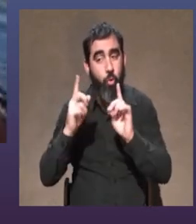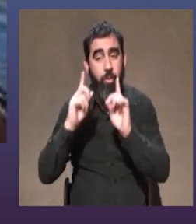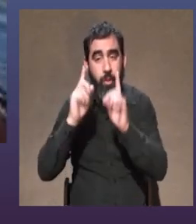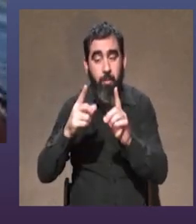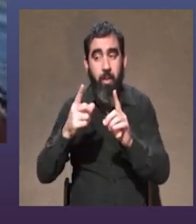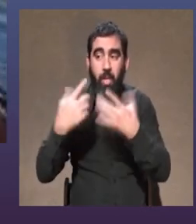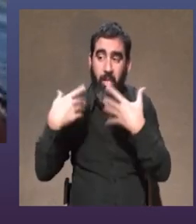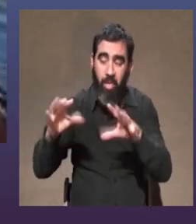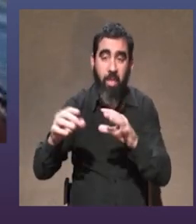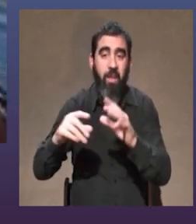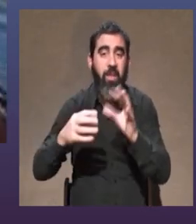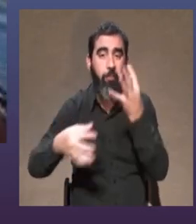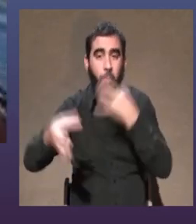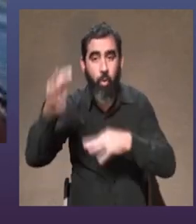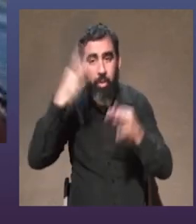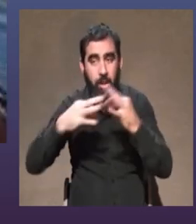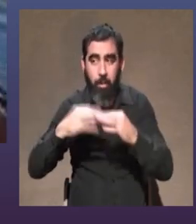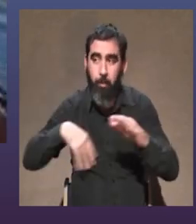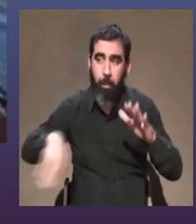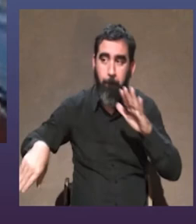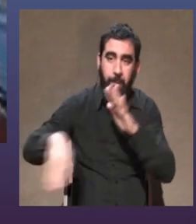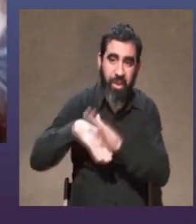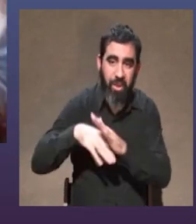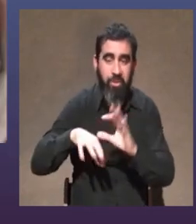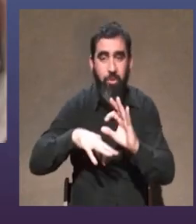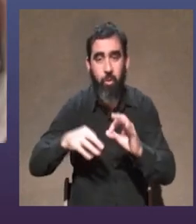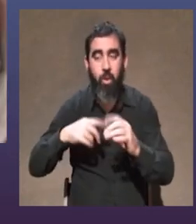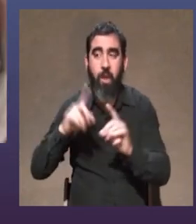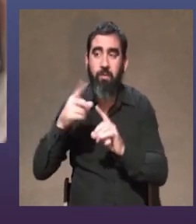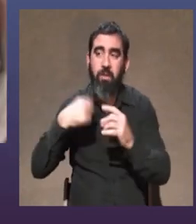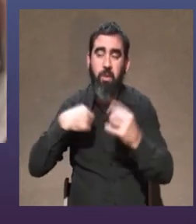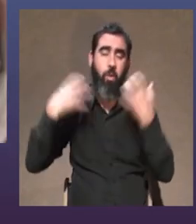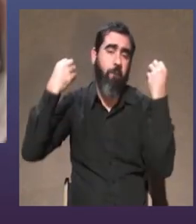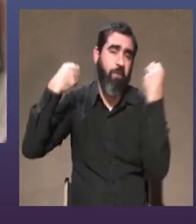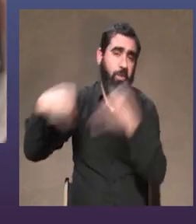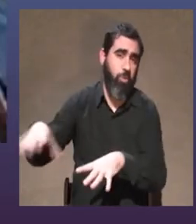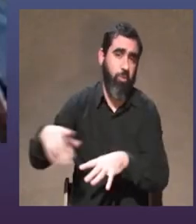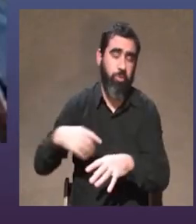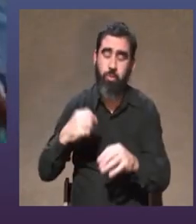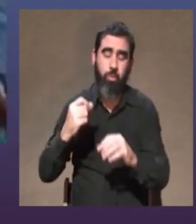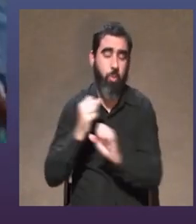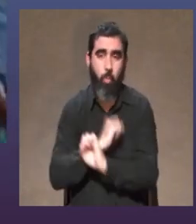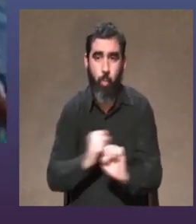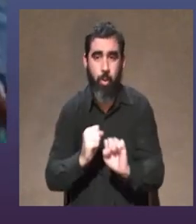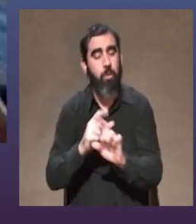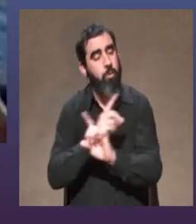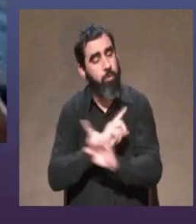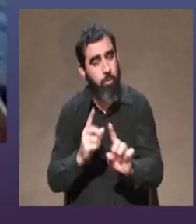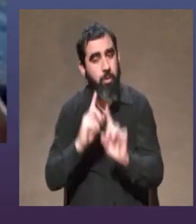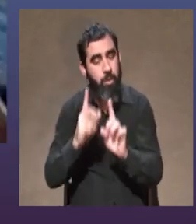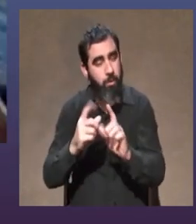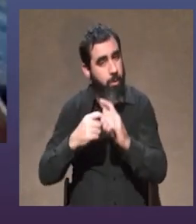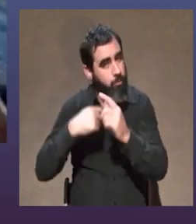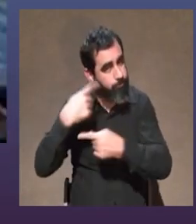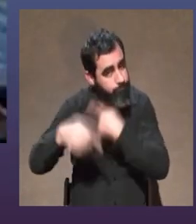expulse y no dejar que esas ganas a veces de largarlo o decir no puedo más con esto te venzan